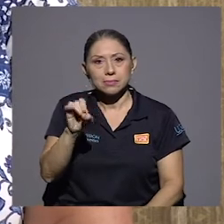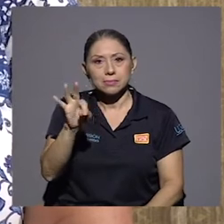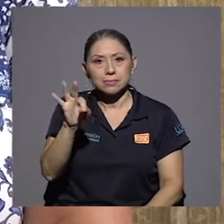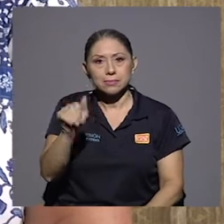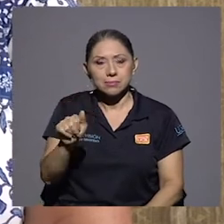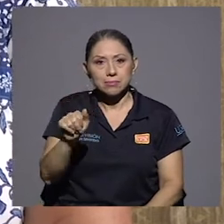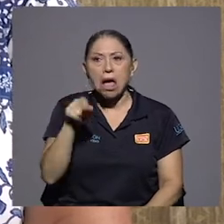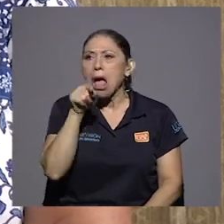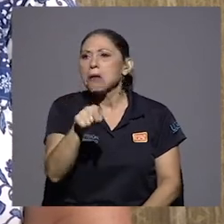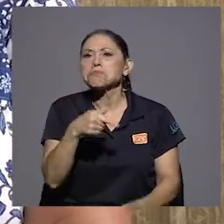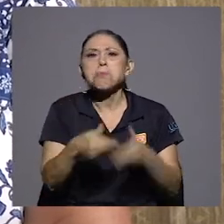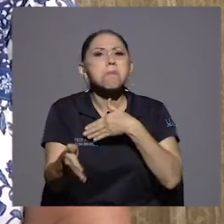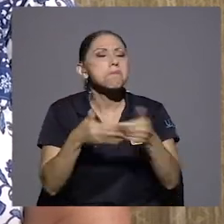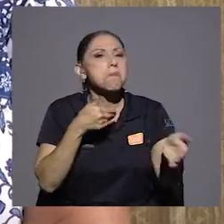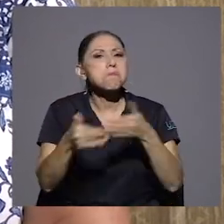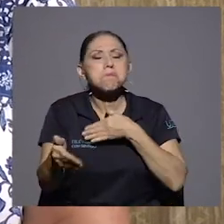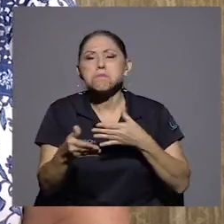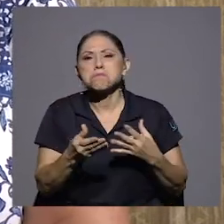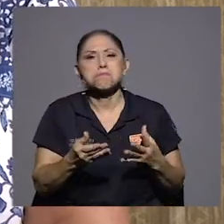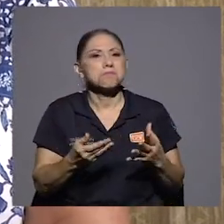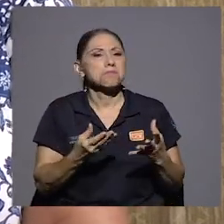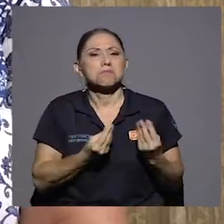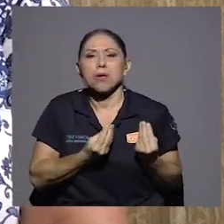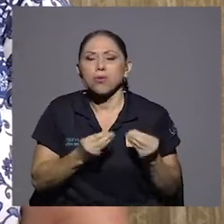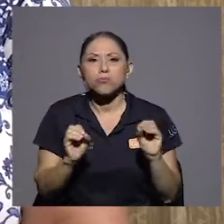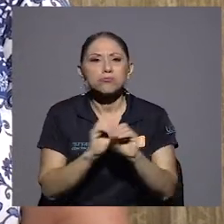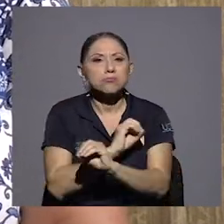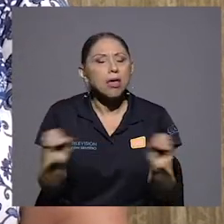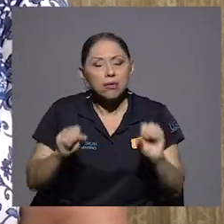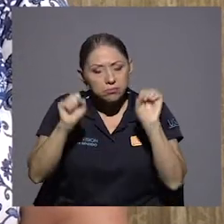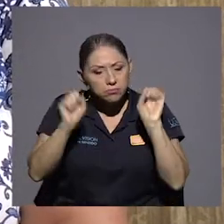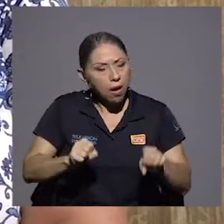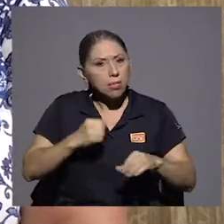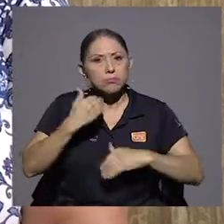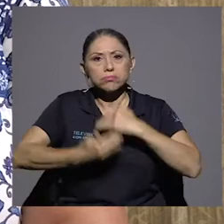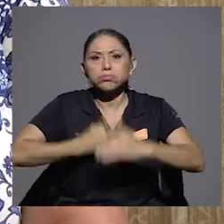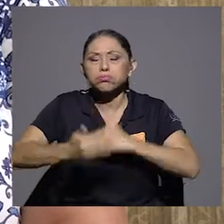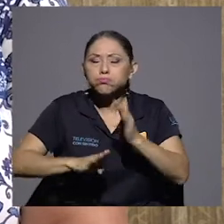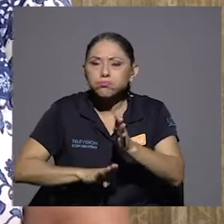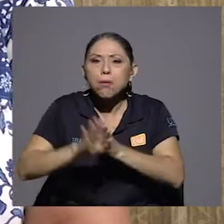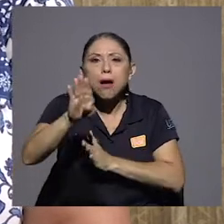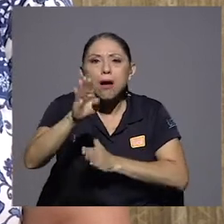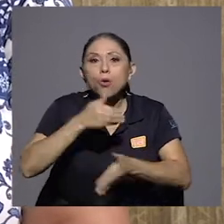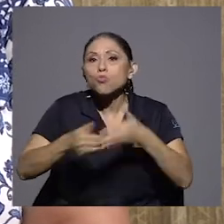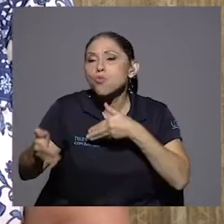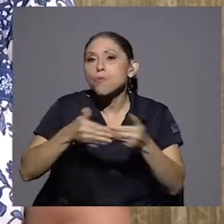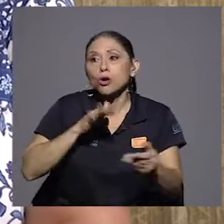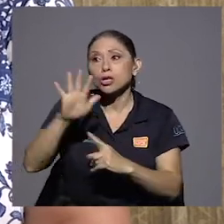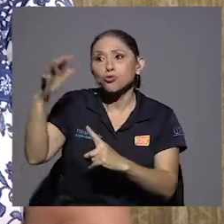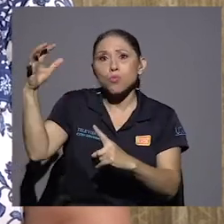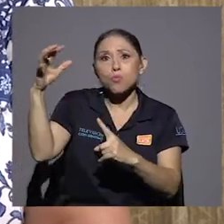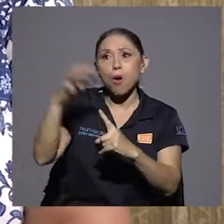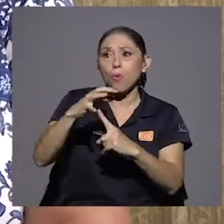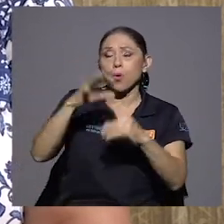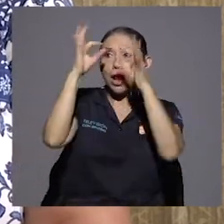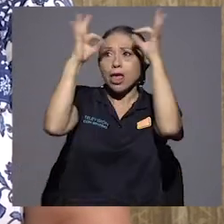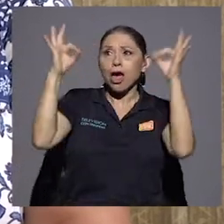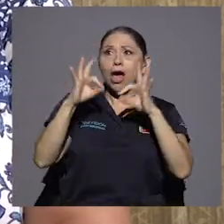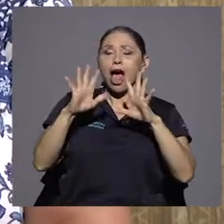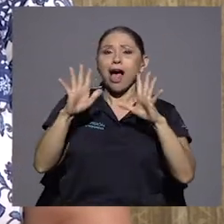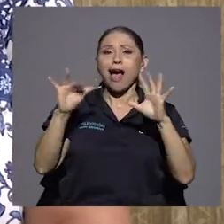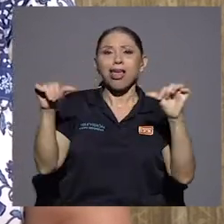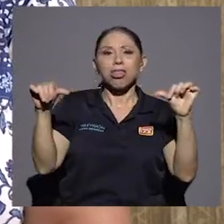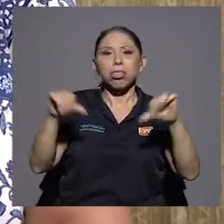miedo tomar las medidas que hay que hacer, aunque su popularidad baje, que obviamente muchas medidas no son